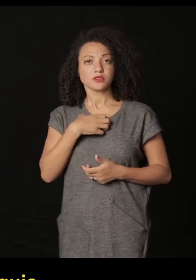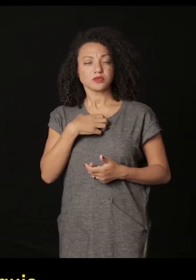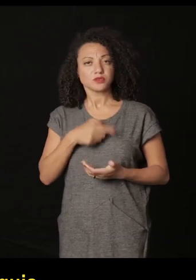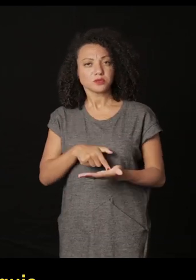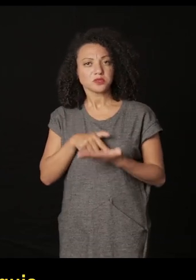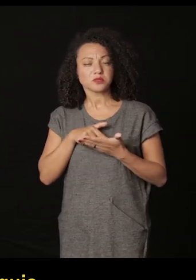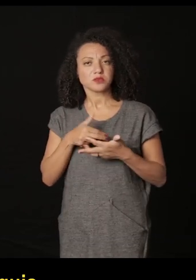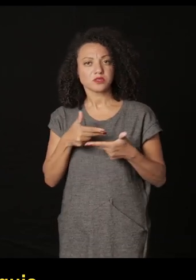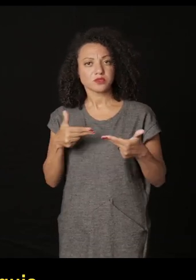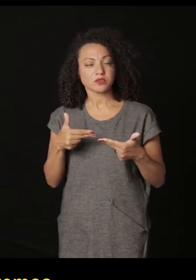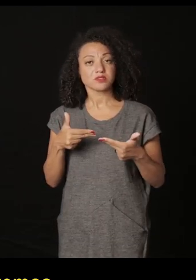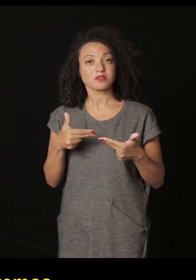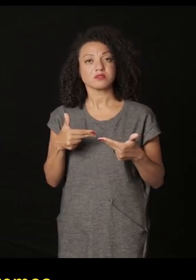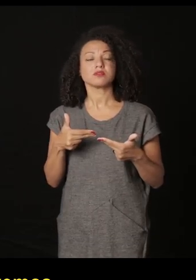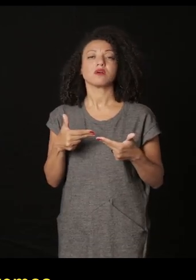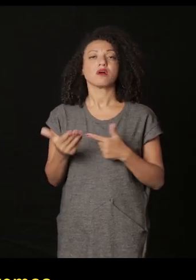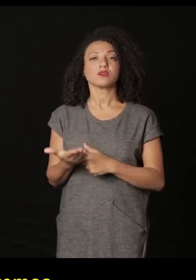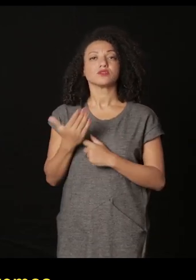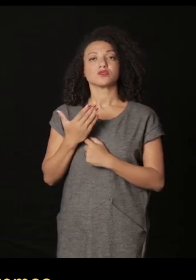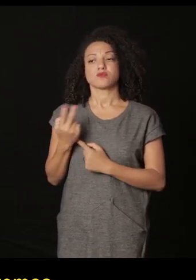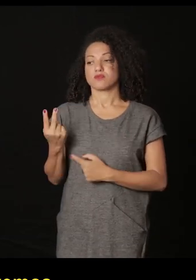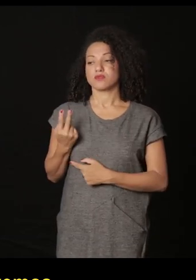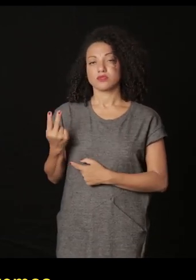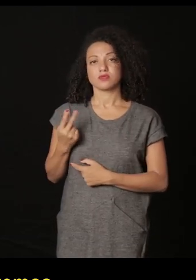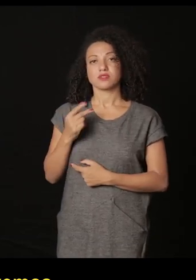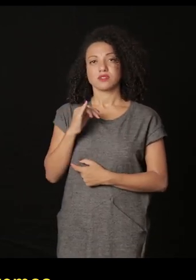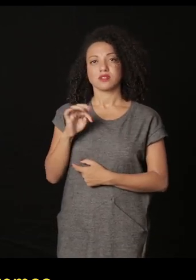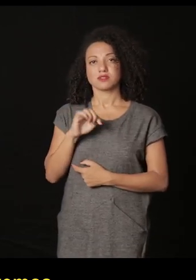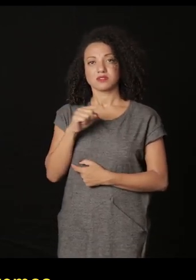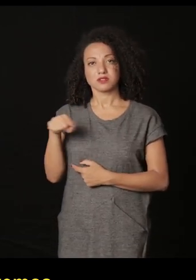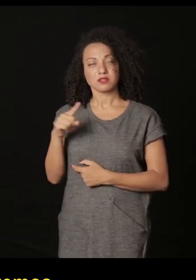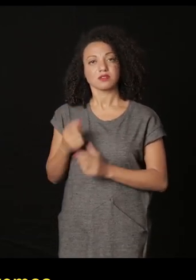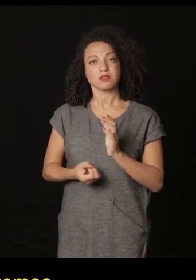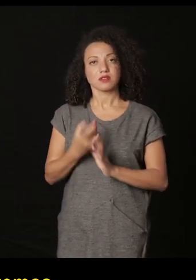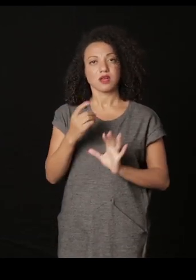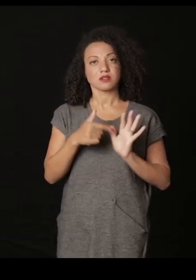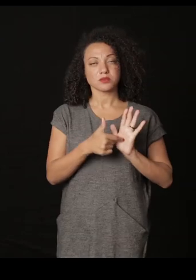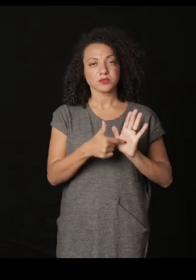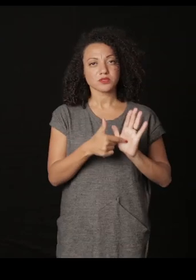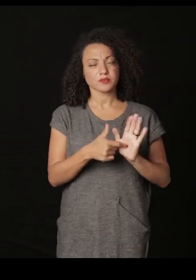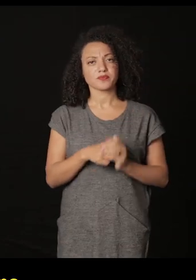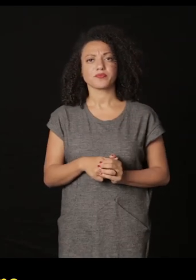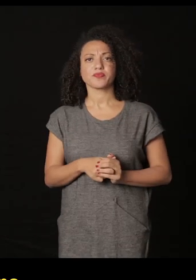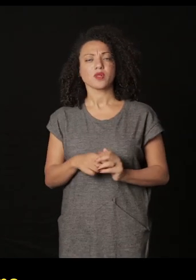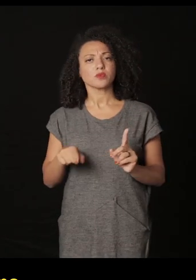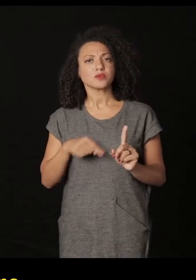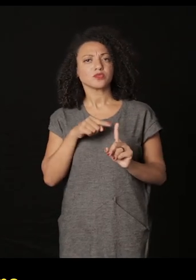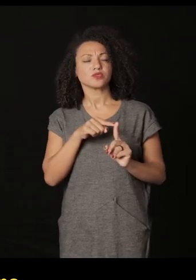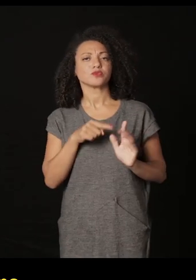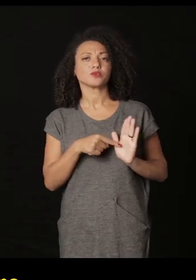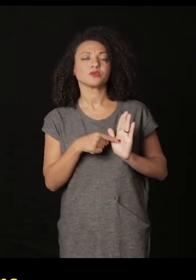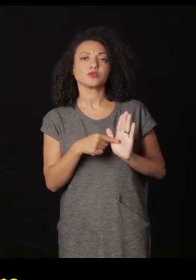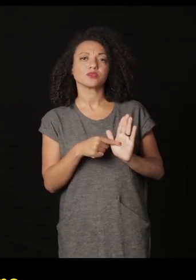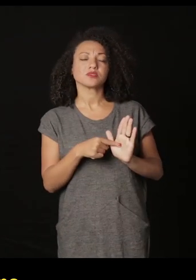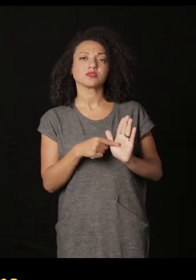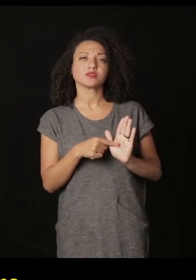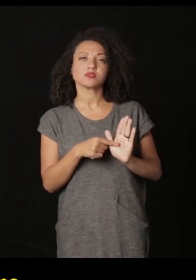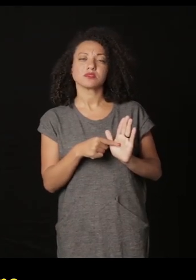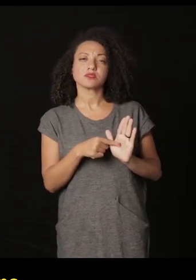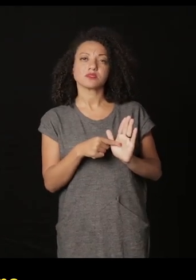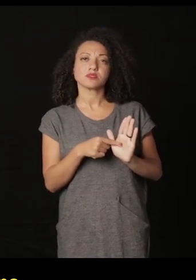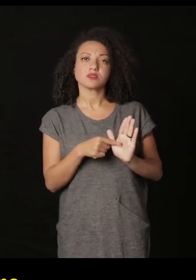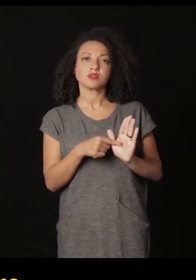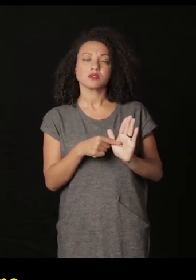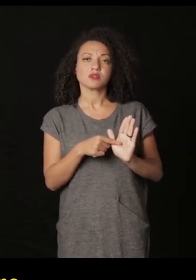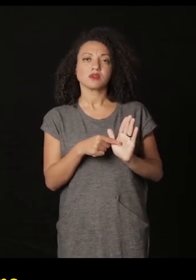fue una guía del percursos que el Iatay y yo tuvimos para hacer la exposición. esta exposición no tiene una dimensión,